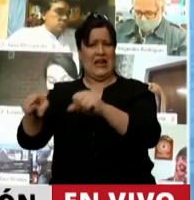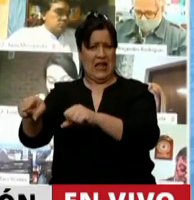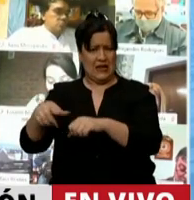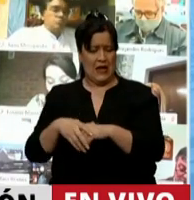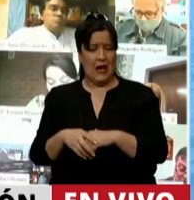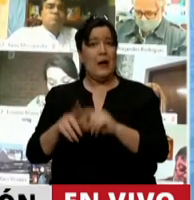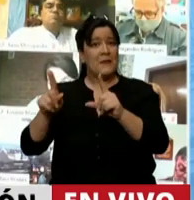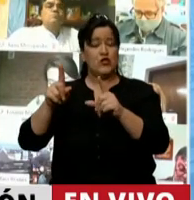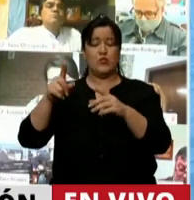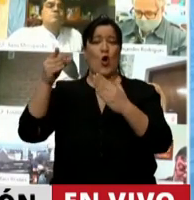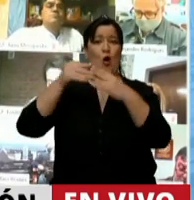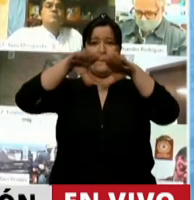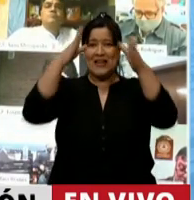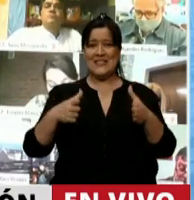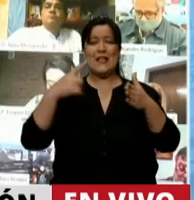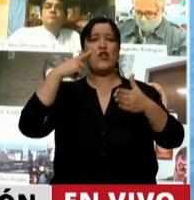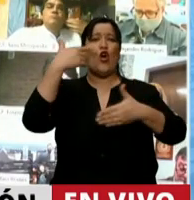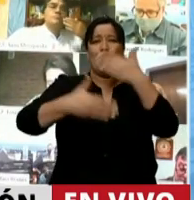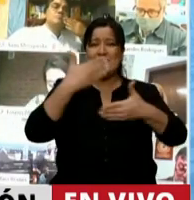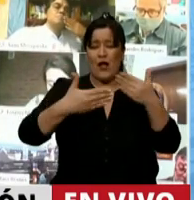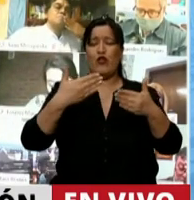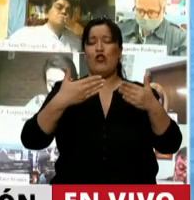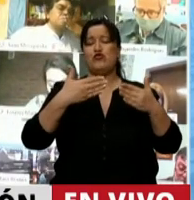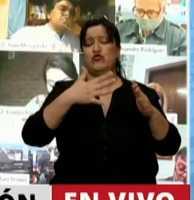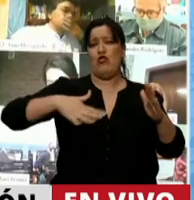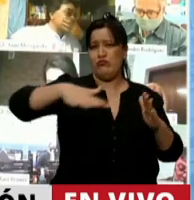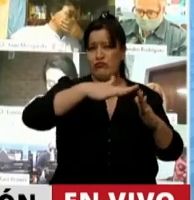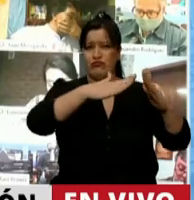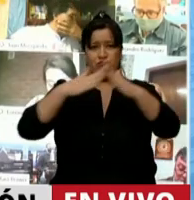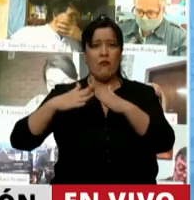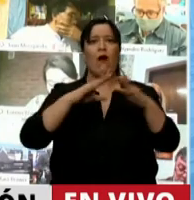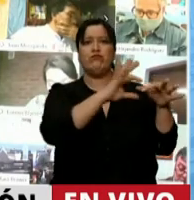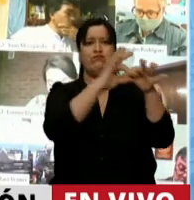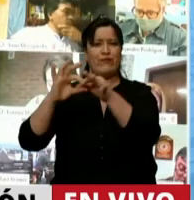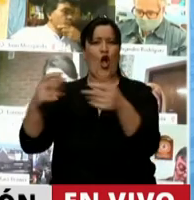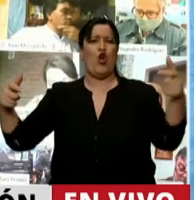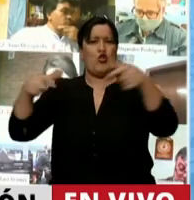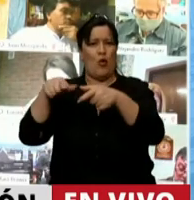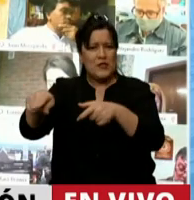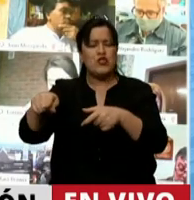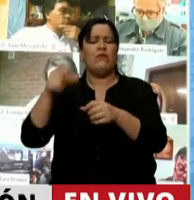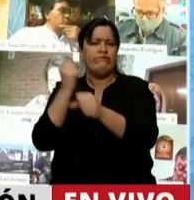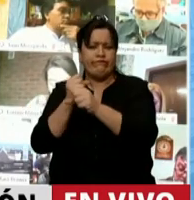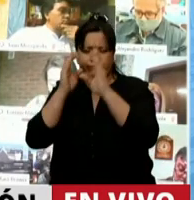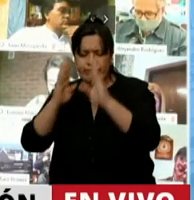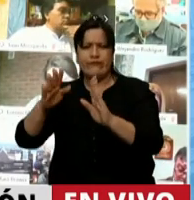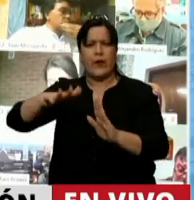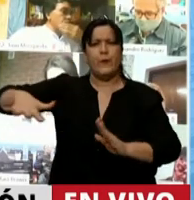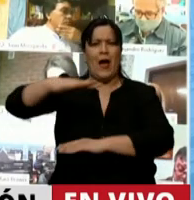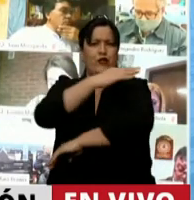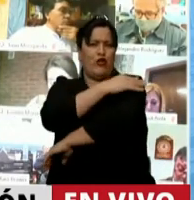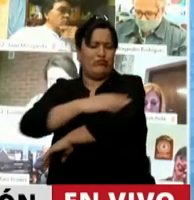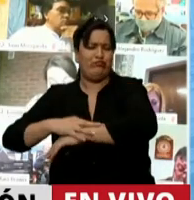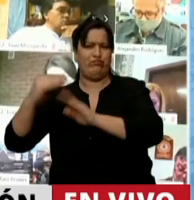dentro del Ministerio de Desarrollo Territorial y Hábitat que trabaja sobre los barrios populares, sobre los barrios registrados en el RENAVAP y